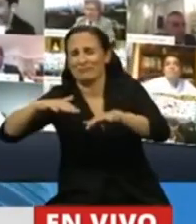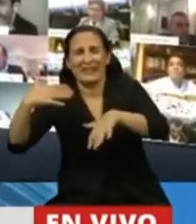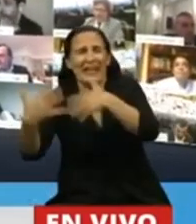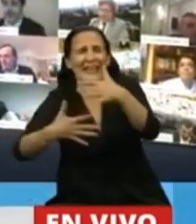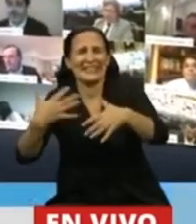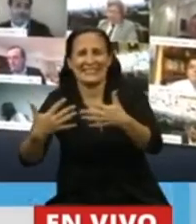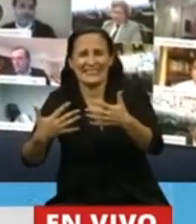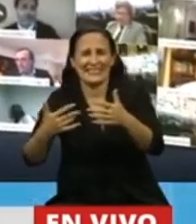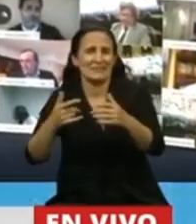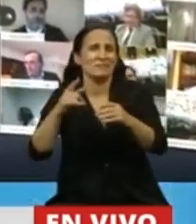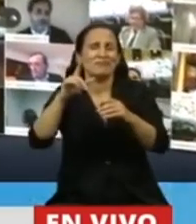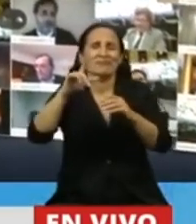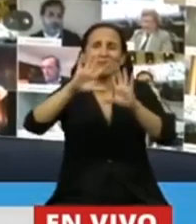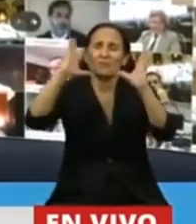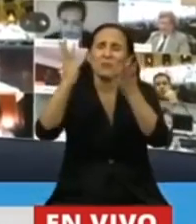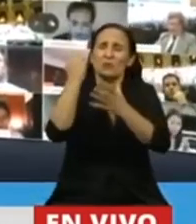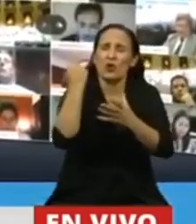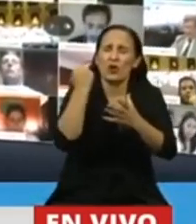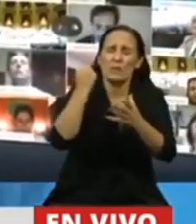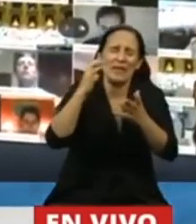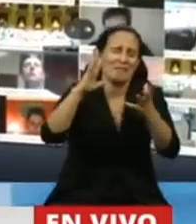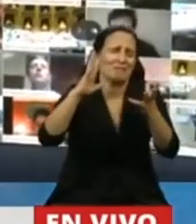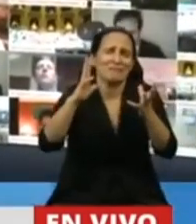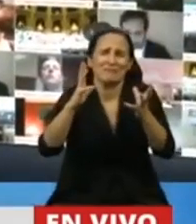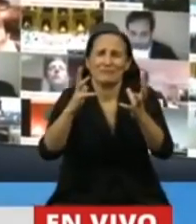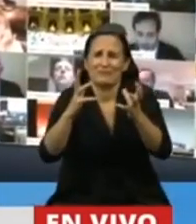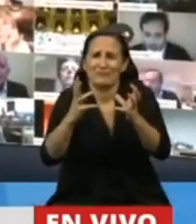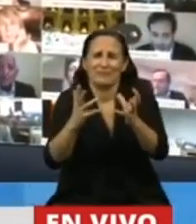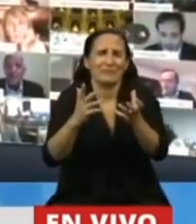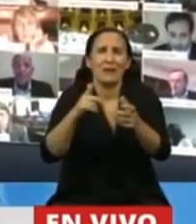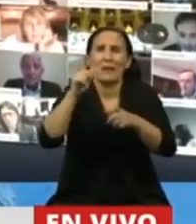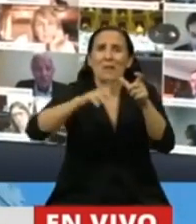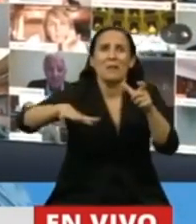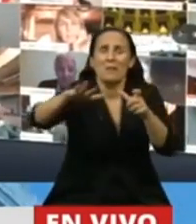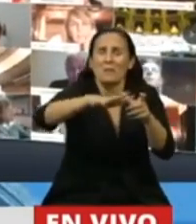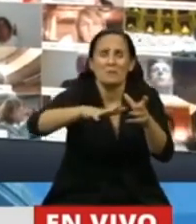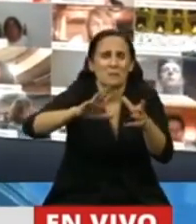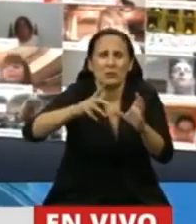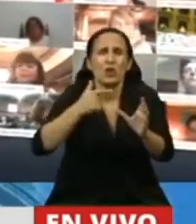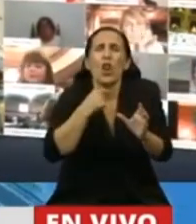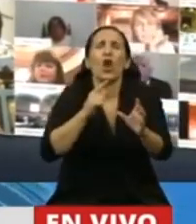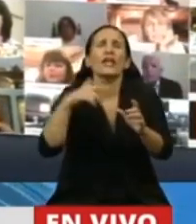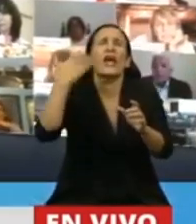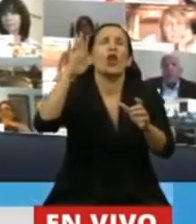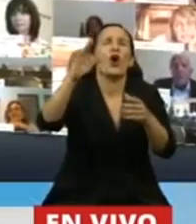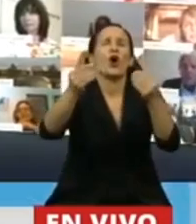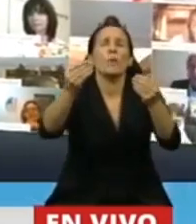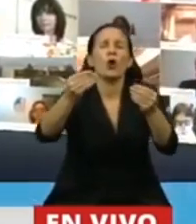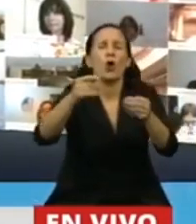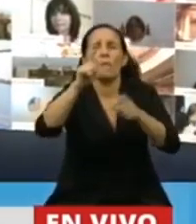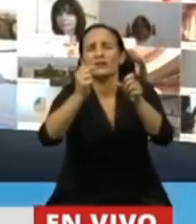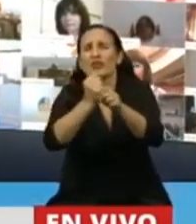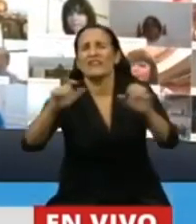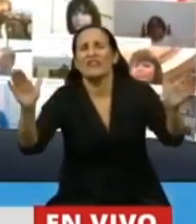economía mundial. Se derrumba la nuestra. Y las consecuencias sociales son las que conocemos. No quiero hacer proyecciones, ni de desempleo, ni de